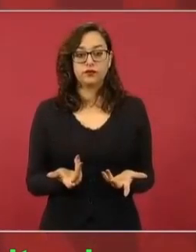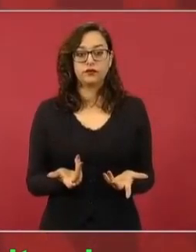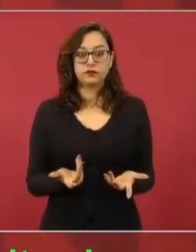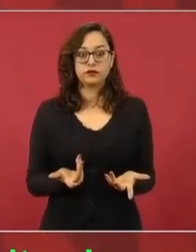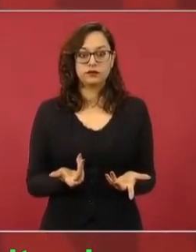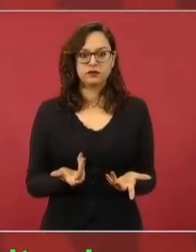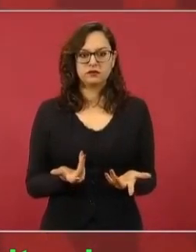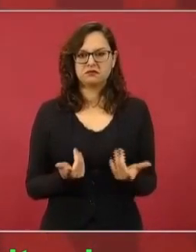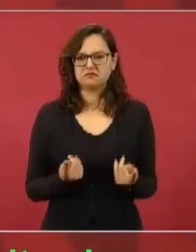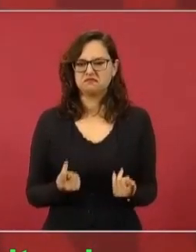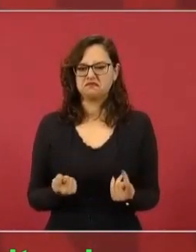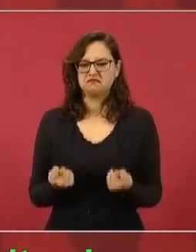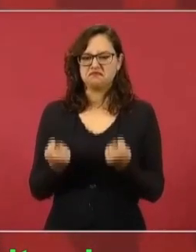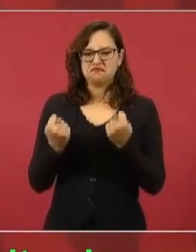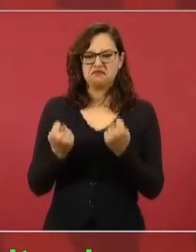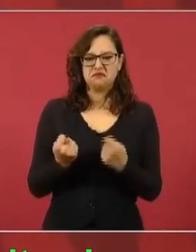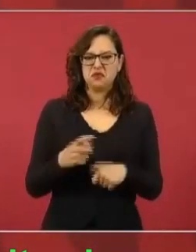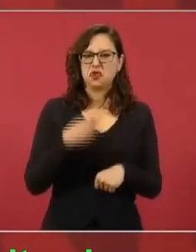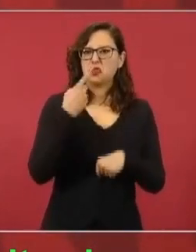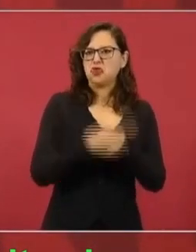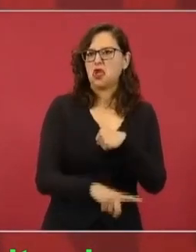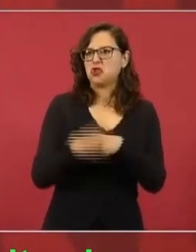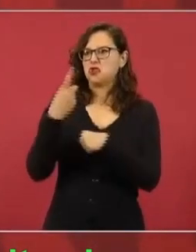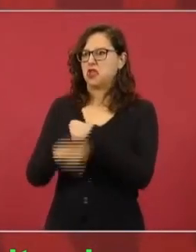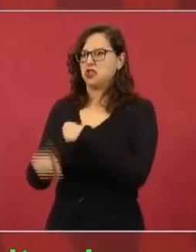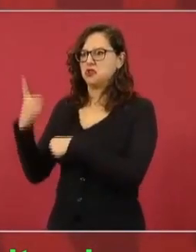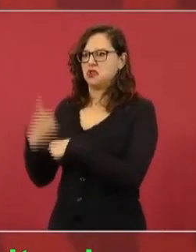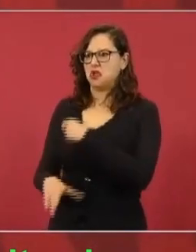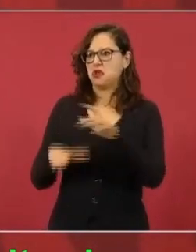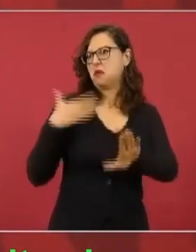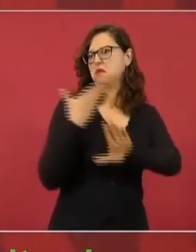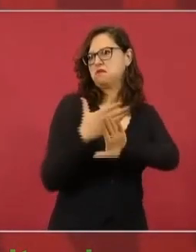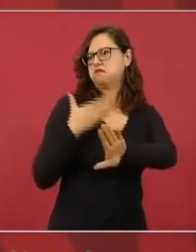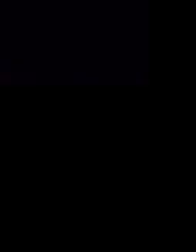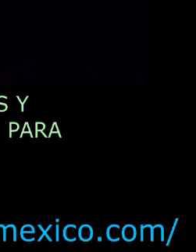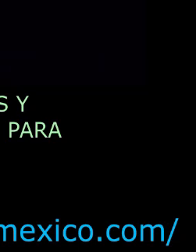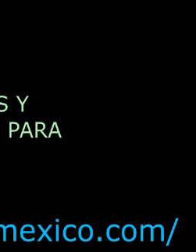a la dignidad, a la moral.